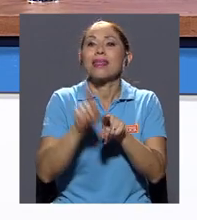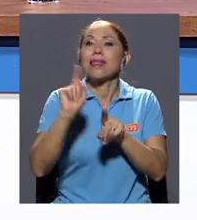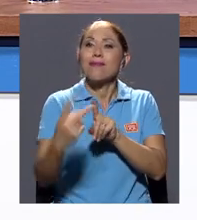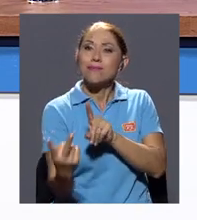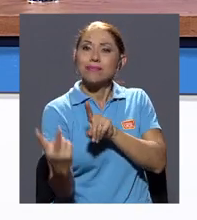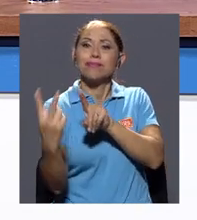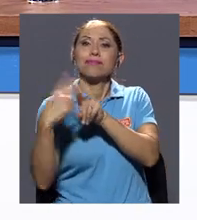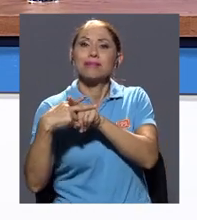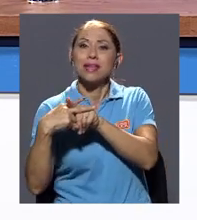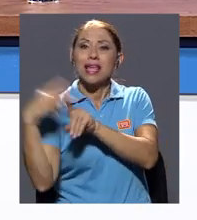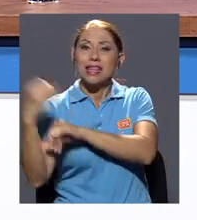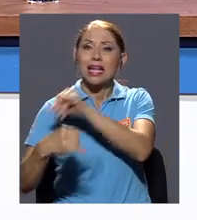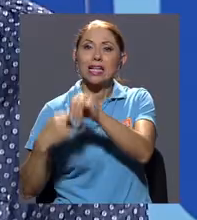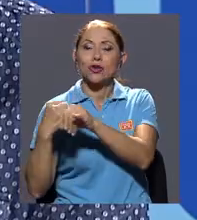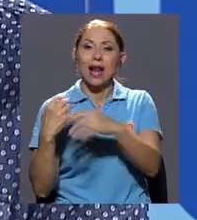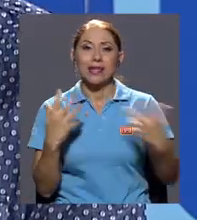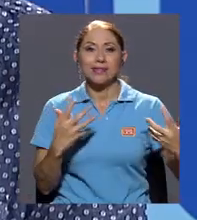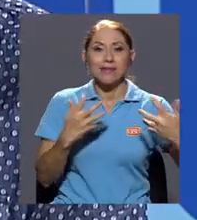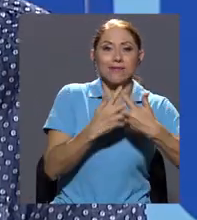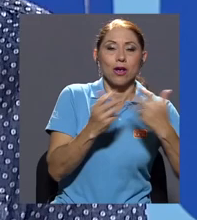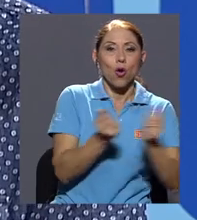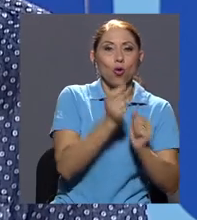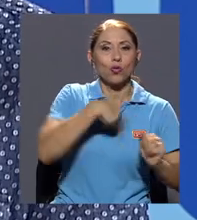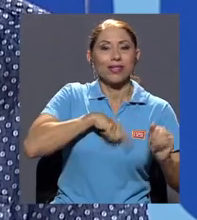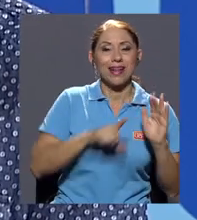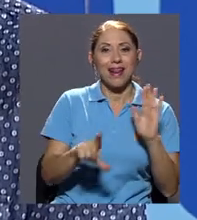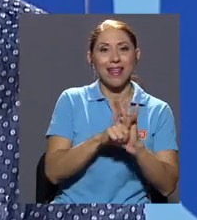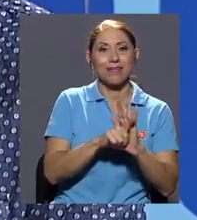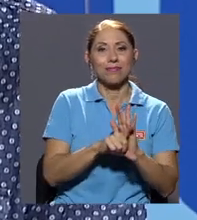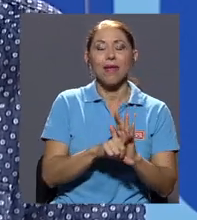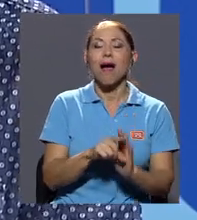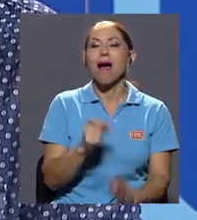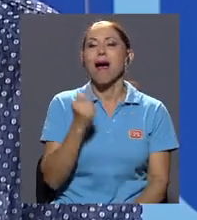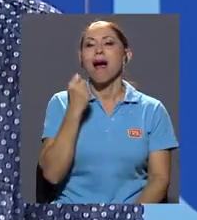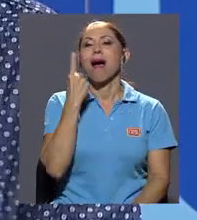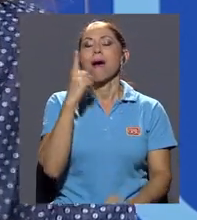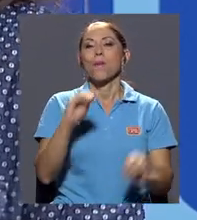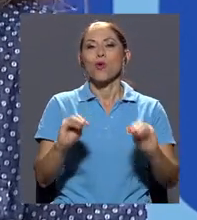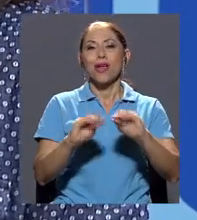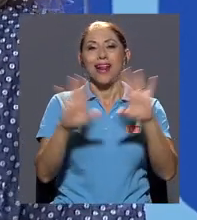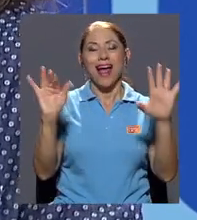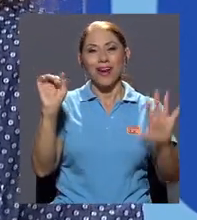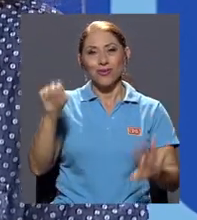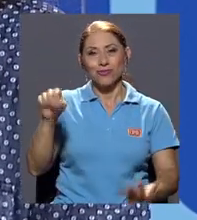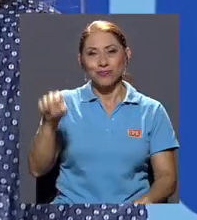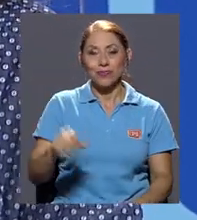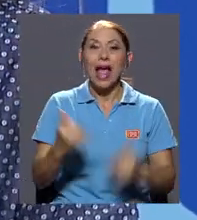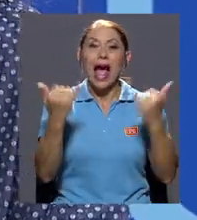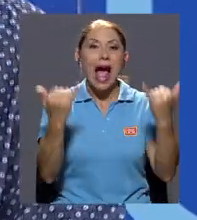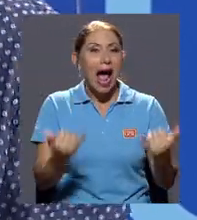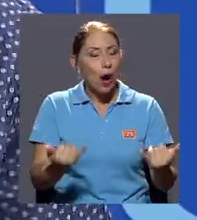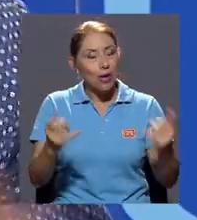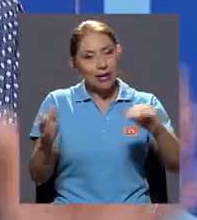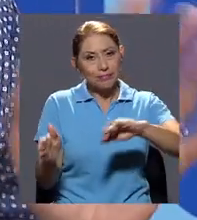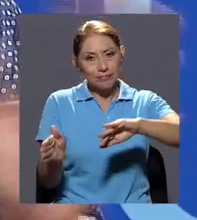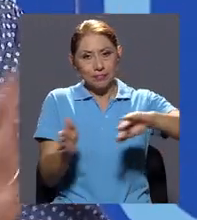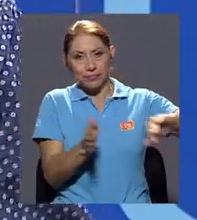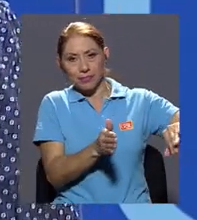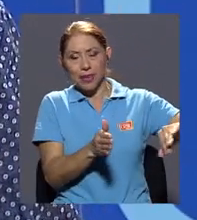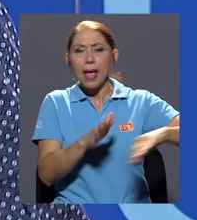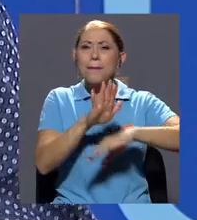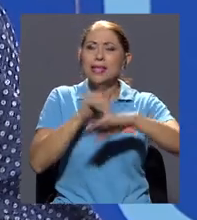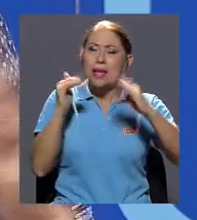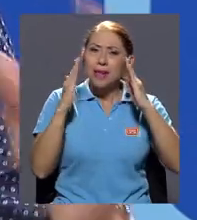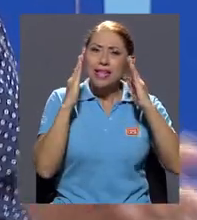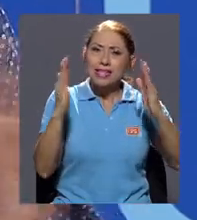legislación que nosotros tenemos. Ok, muy claro me ha quedado, la verdad es que sí. Vámonos ahora a otro aspecto que a me llama mucho la atención, sobre todo en